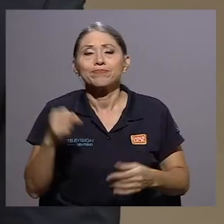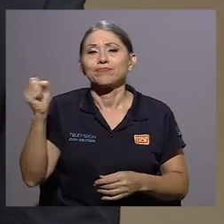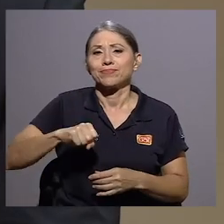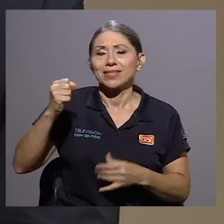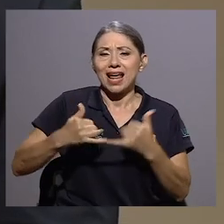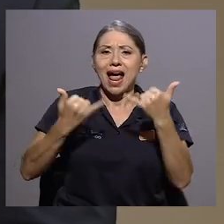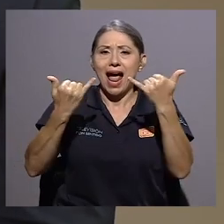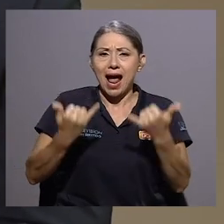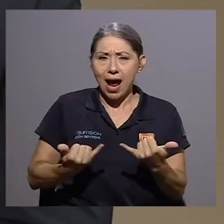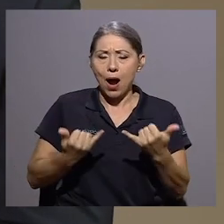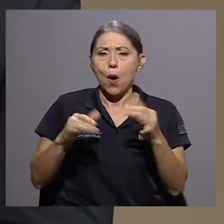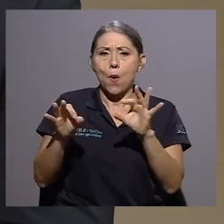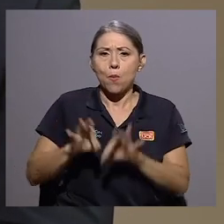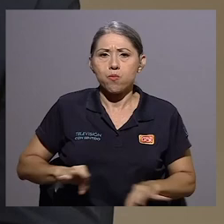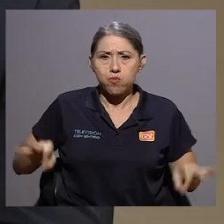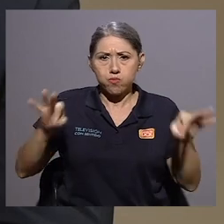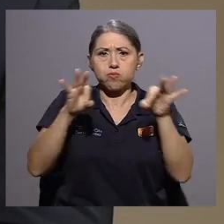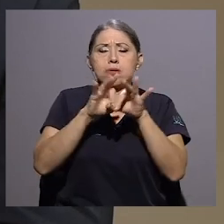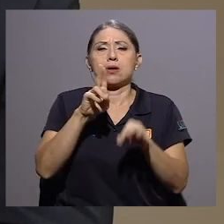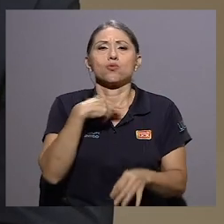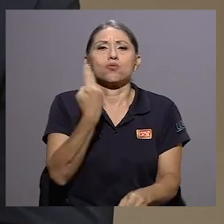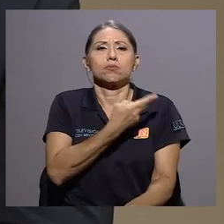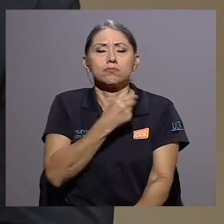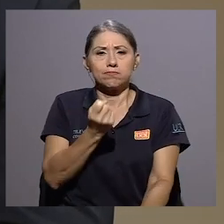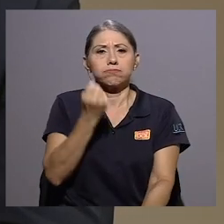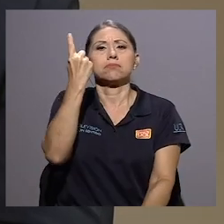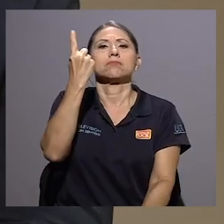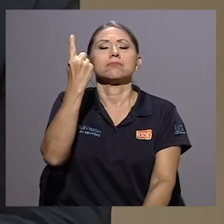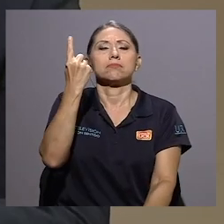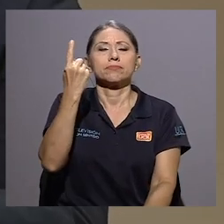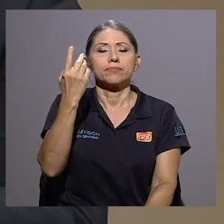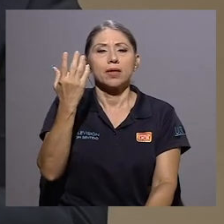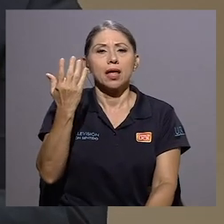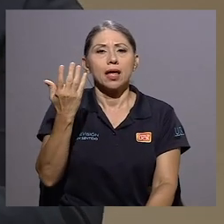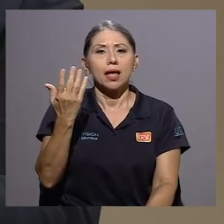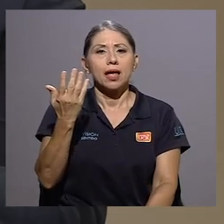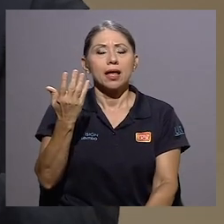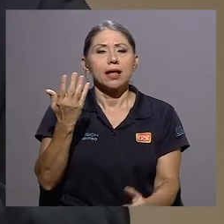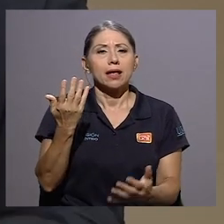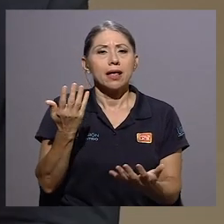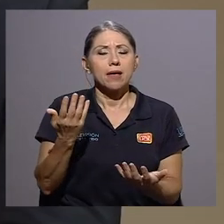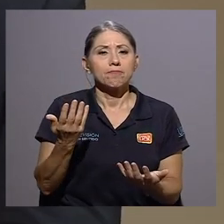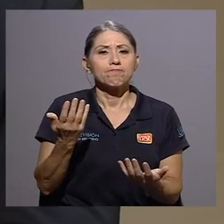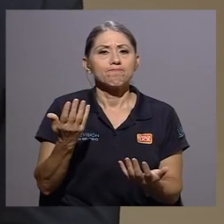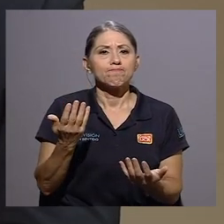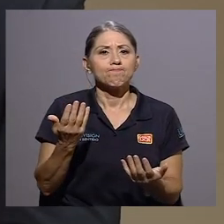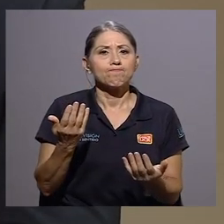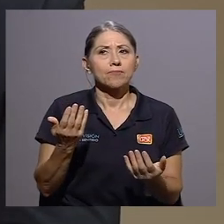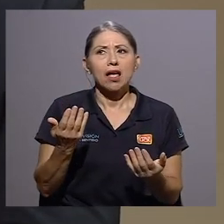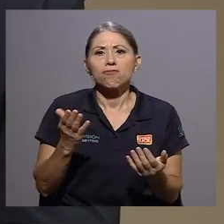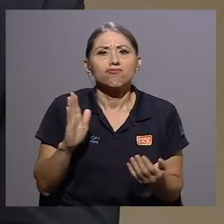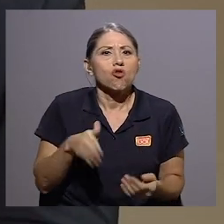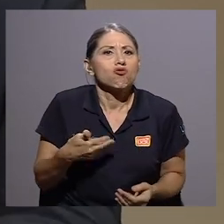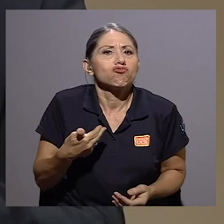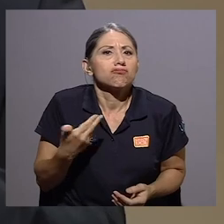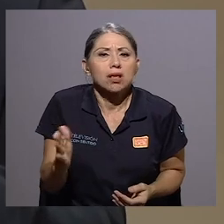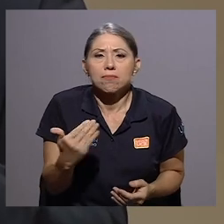Marco. Sí. Ahora, aquí es importante que nosotros comprendamos que